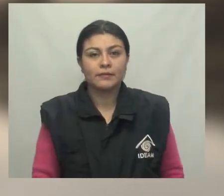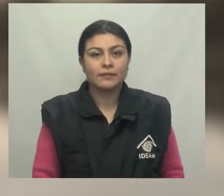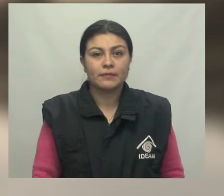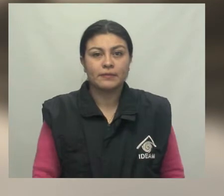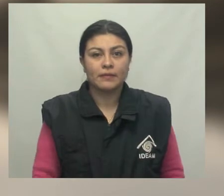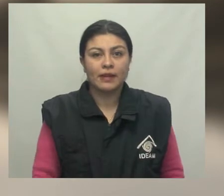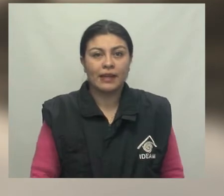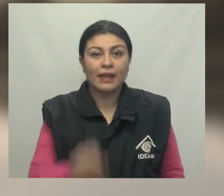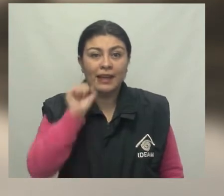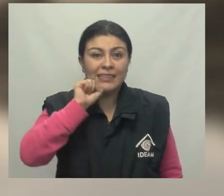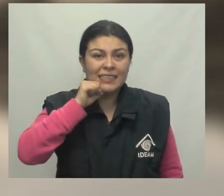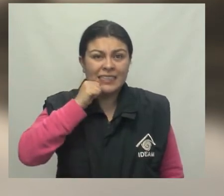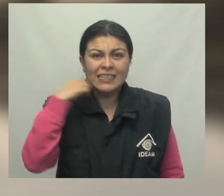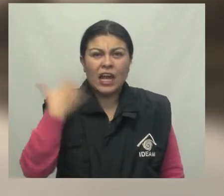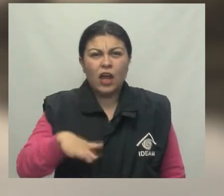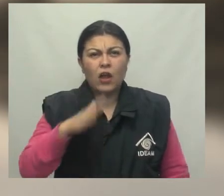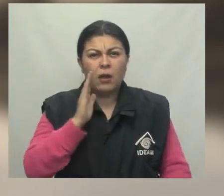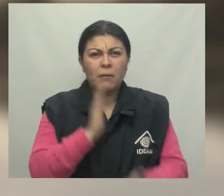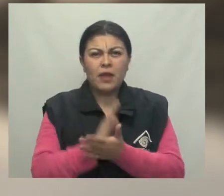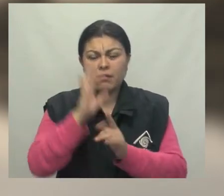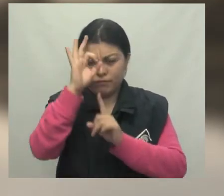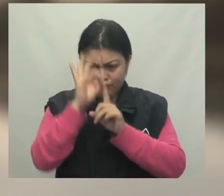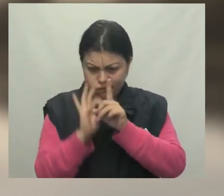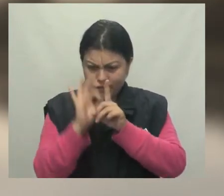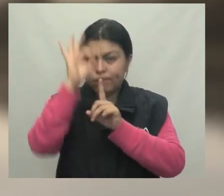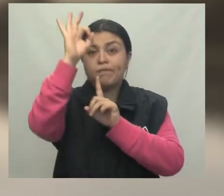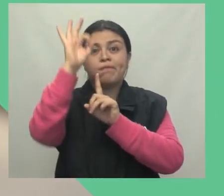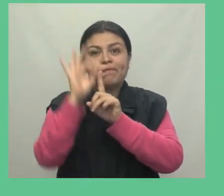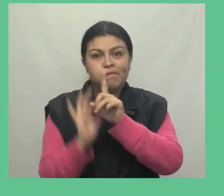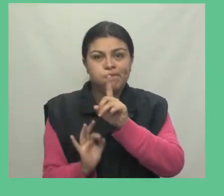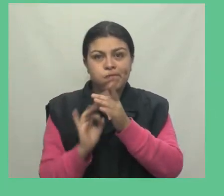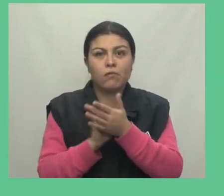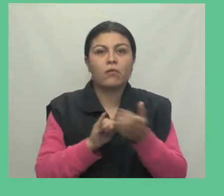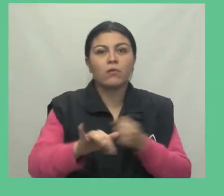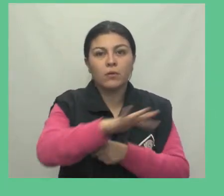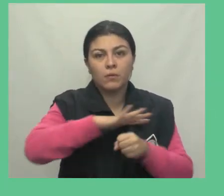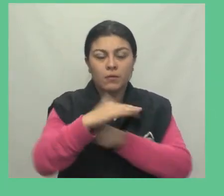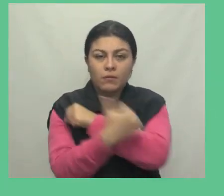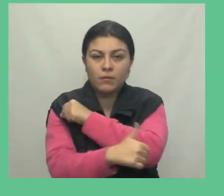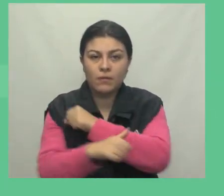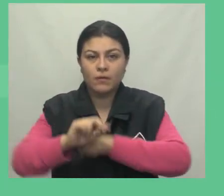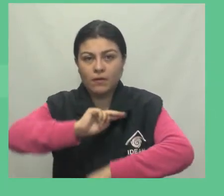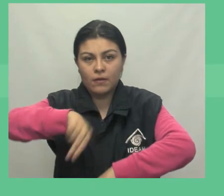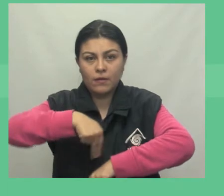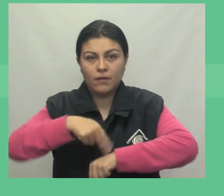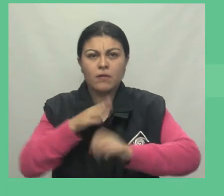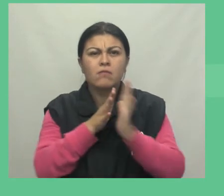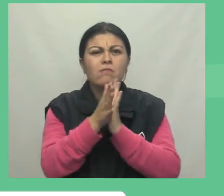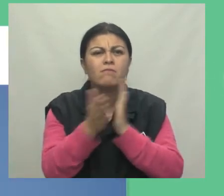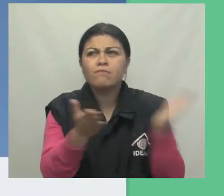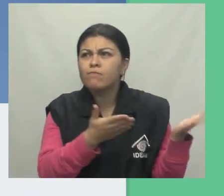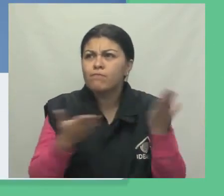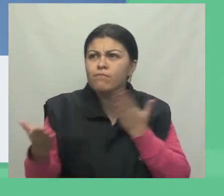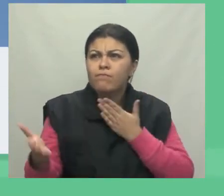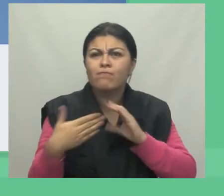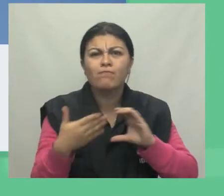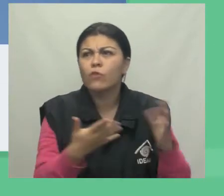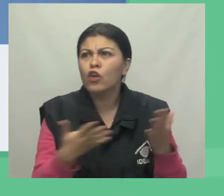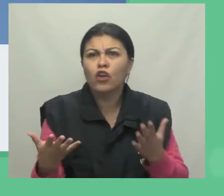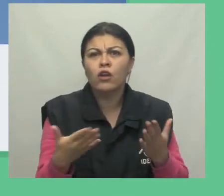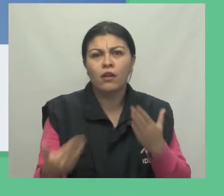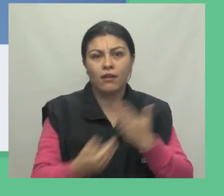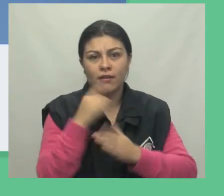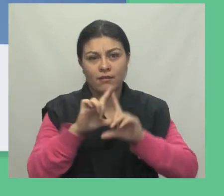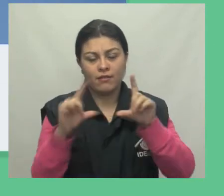probables descensos de temperatura en Cundinamarca, Boyacá y Nariño. Para mayor información sobre el pronóstico del tiempo, visítenos en www